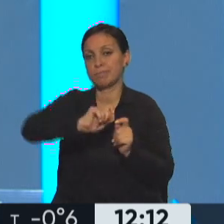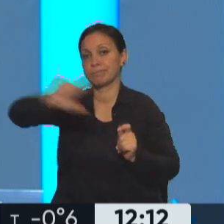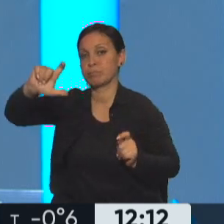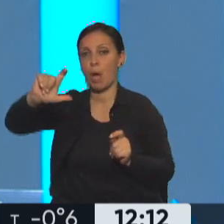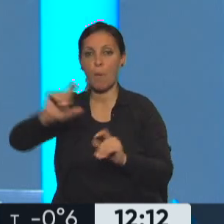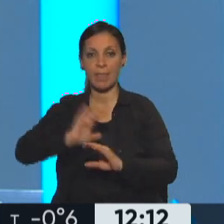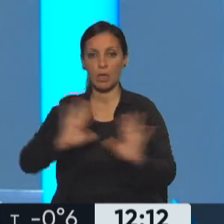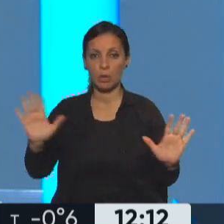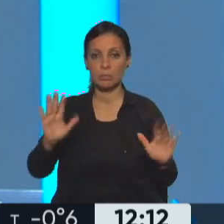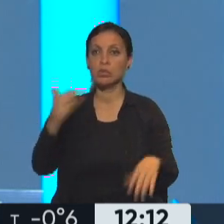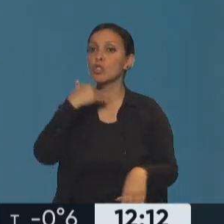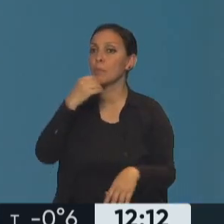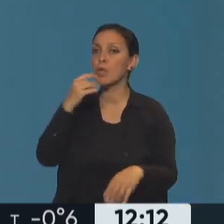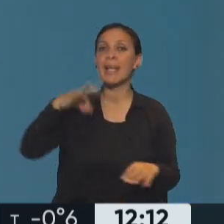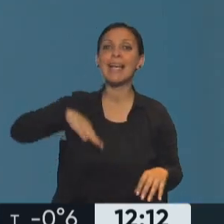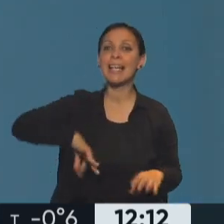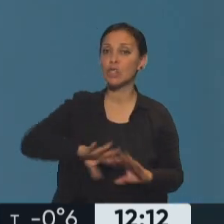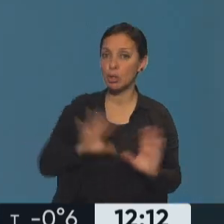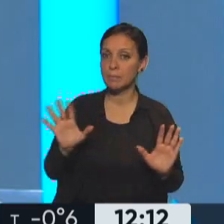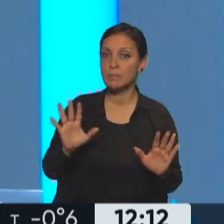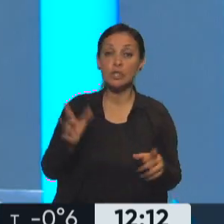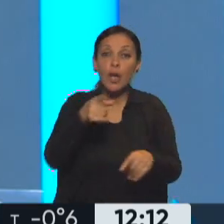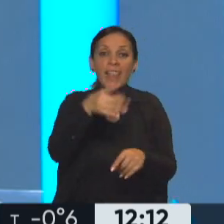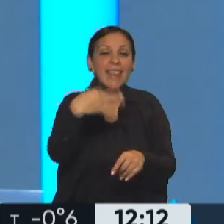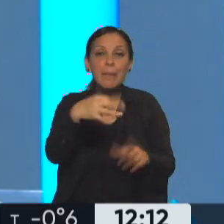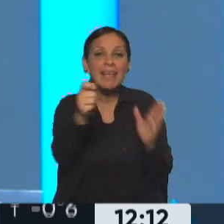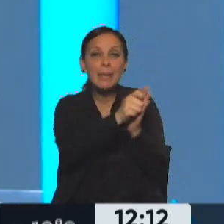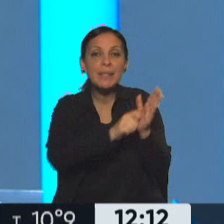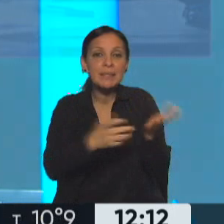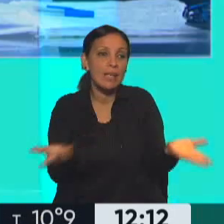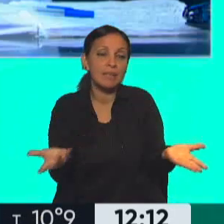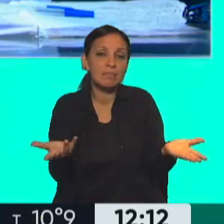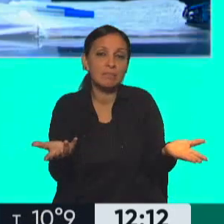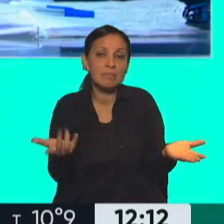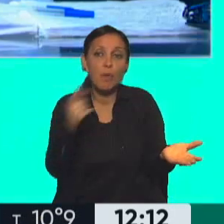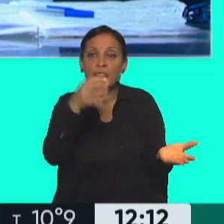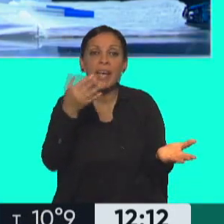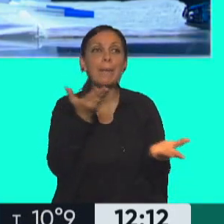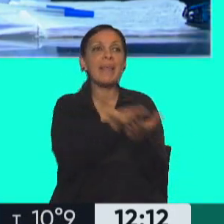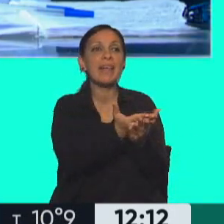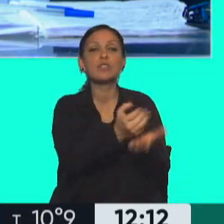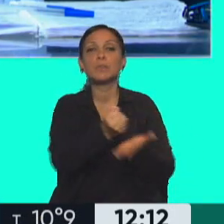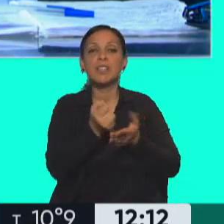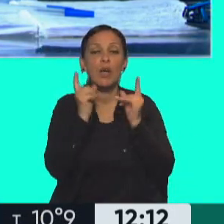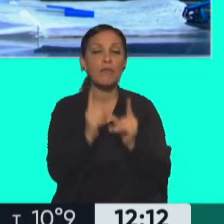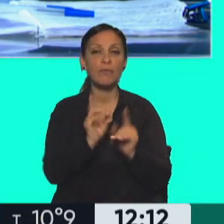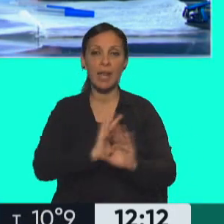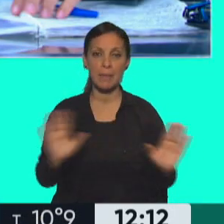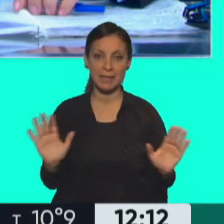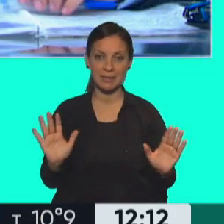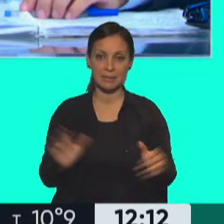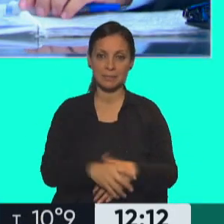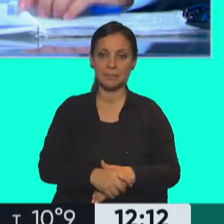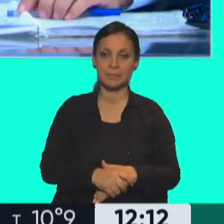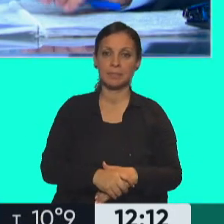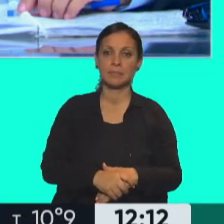aumentos... No importan los ingresos. Es que si no te inscribís, no pediste el subsidio, no te lo van a dar, salvo los hogares que ya